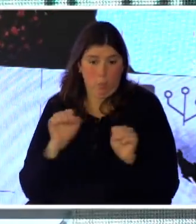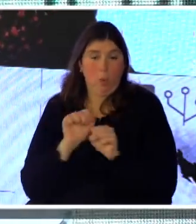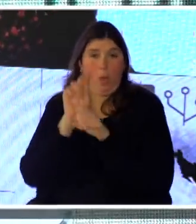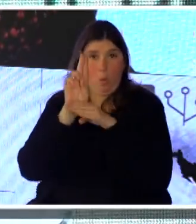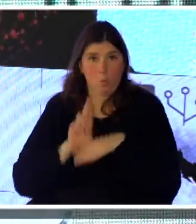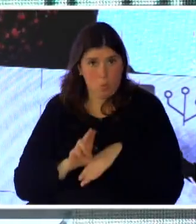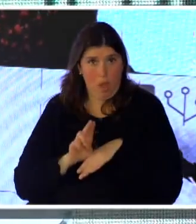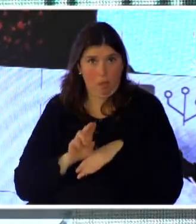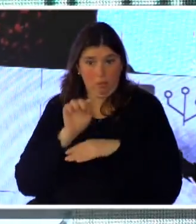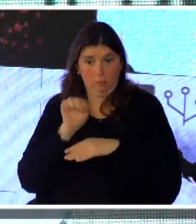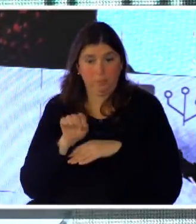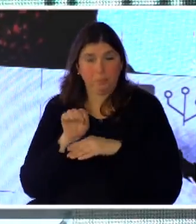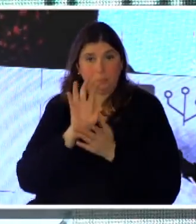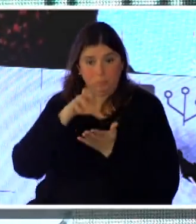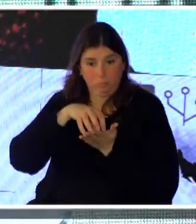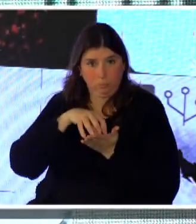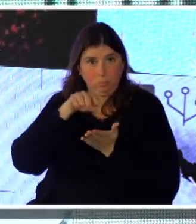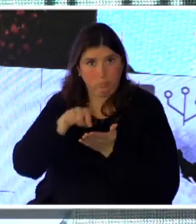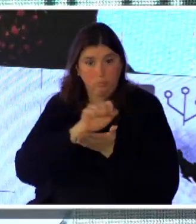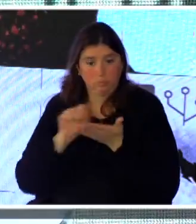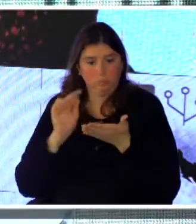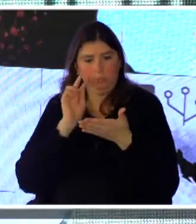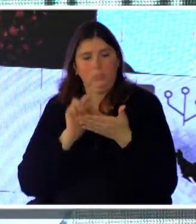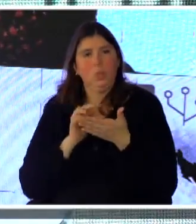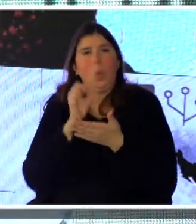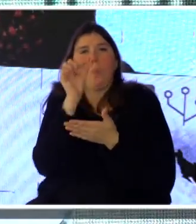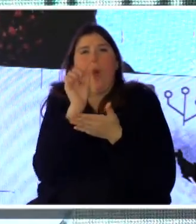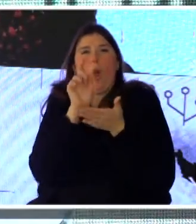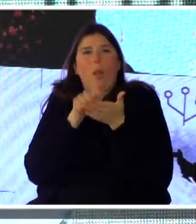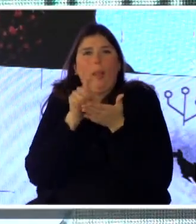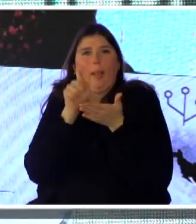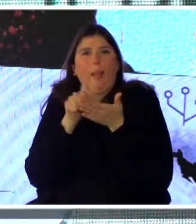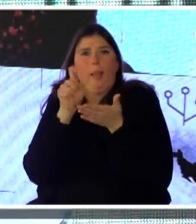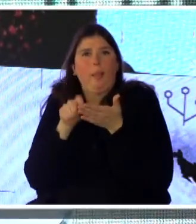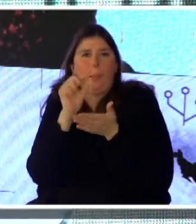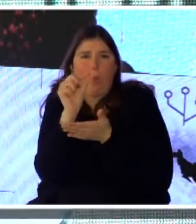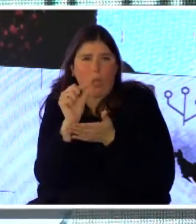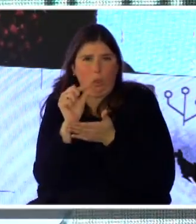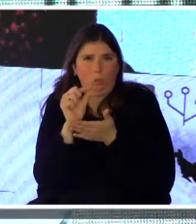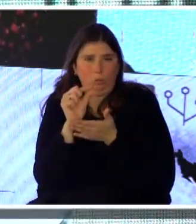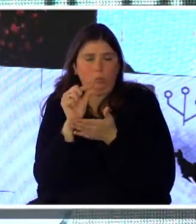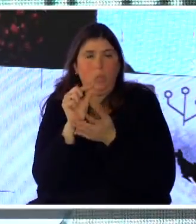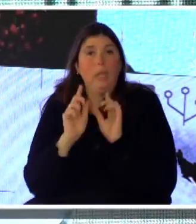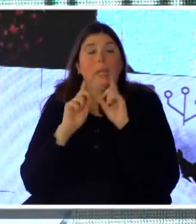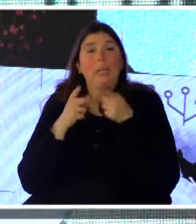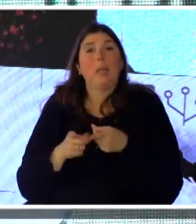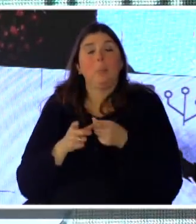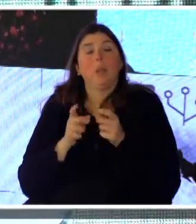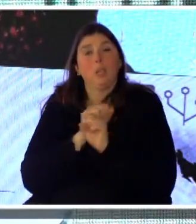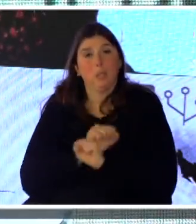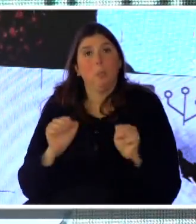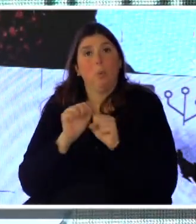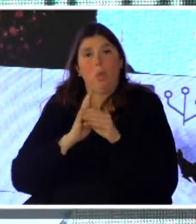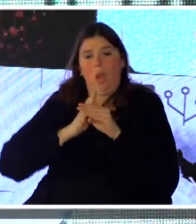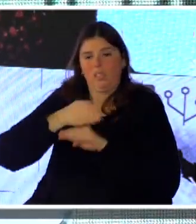sea el sitio, o sea, que puedan acceder con pocos clics a la información que están buscando y también de que sea un sitio accesible.